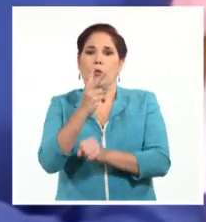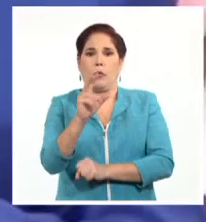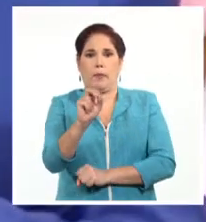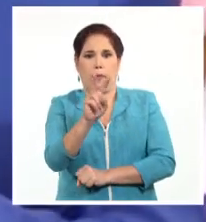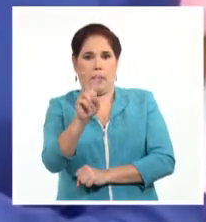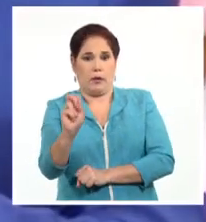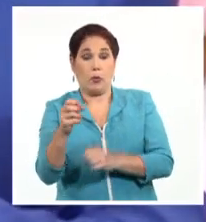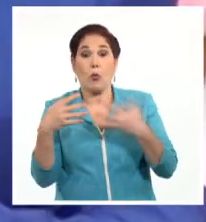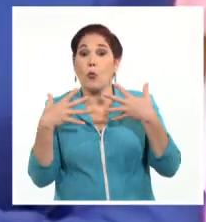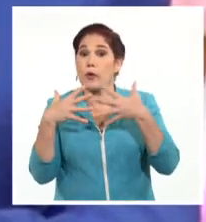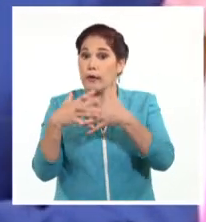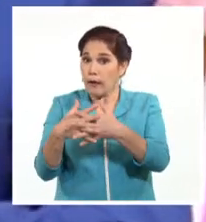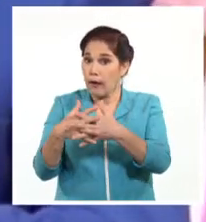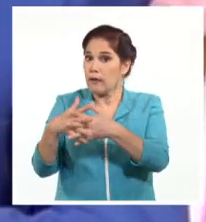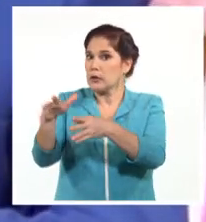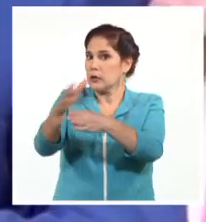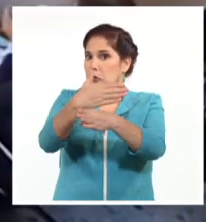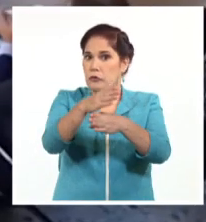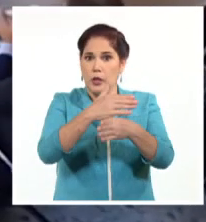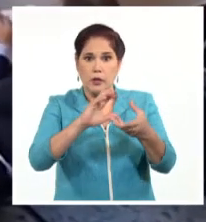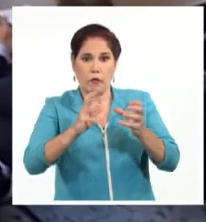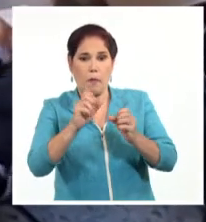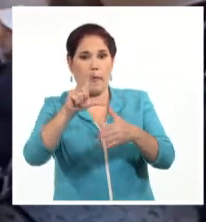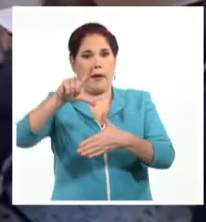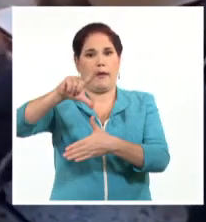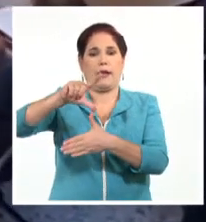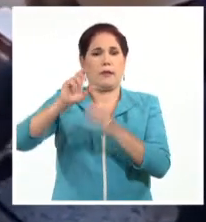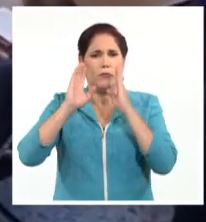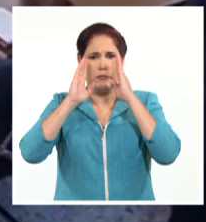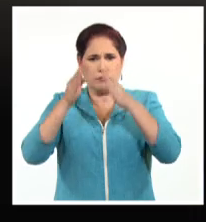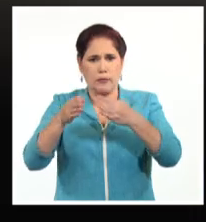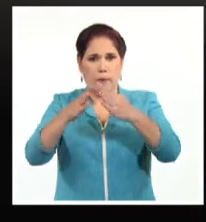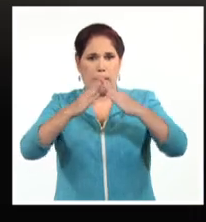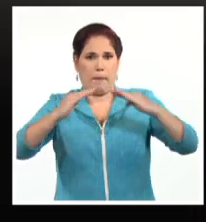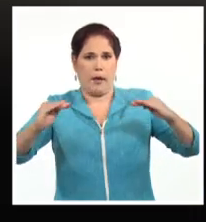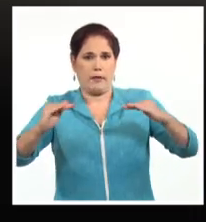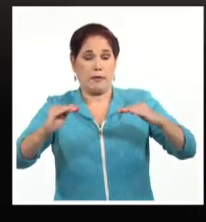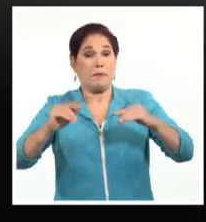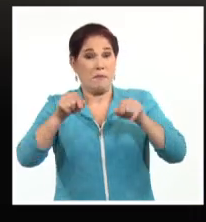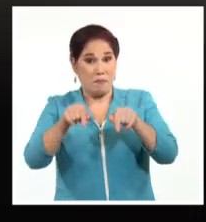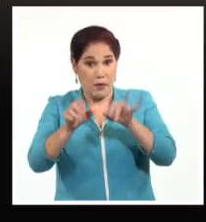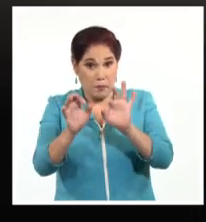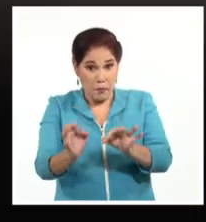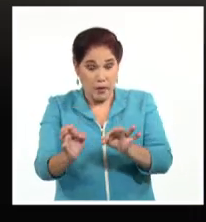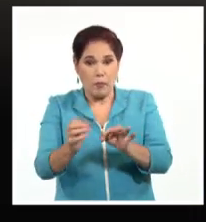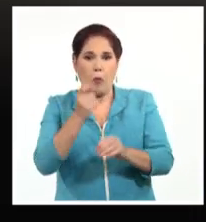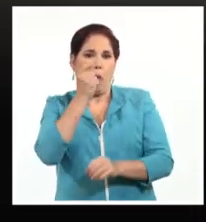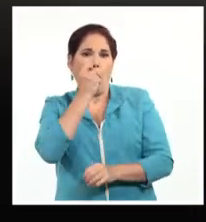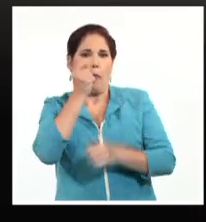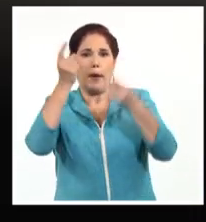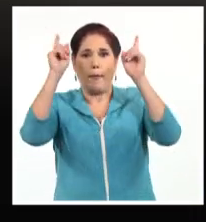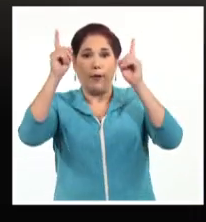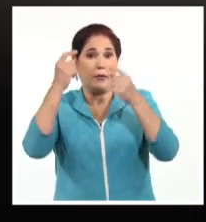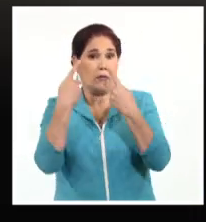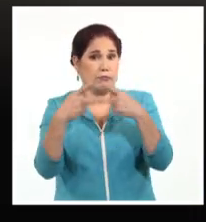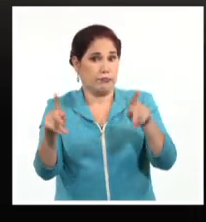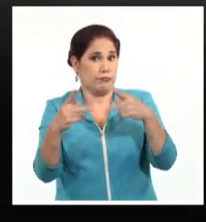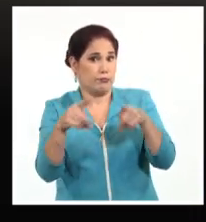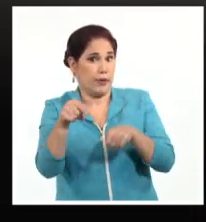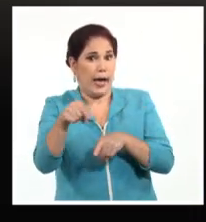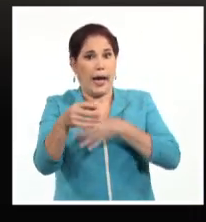La unidad en la diversidad y América Latina como zona de paz. Precisamente, el politólogo argentino Atilio Borón